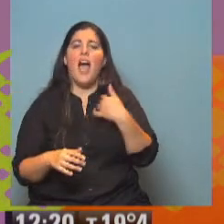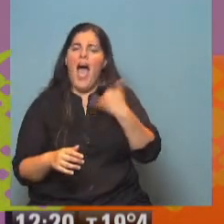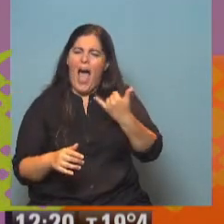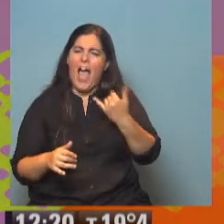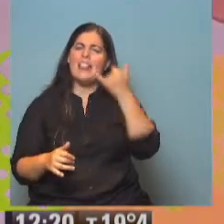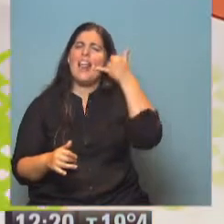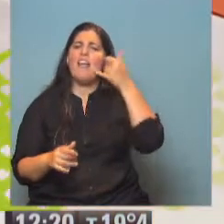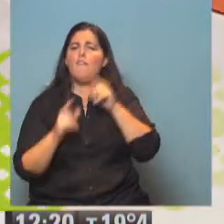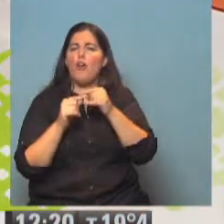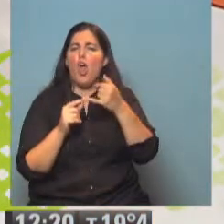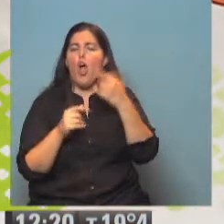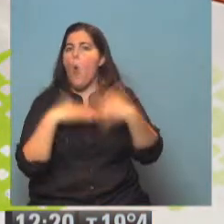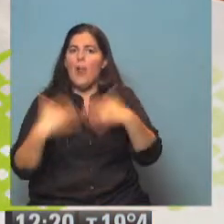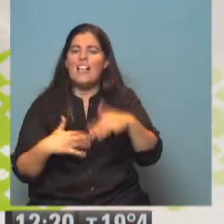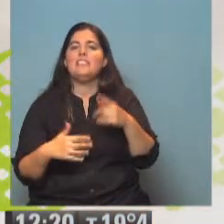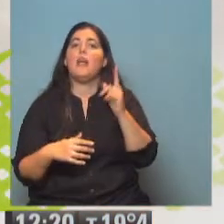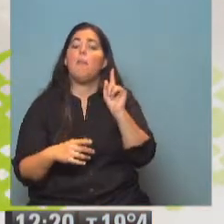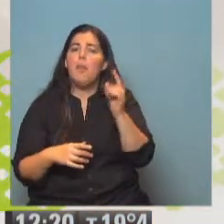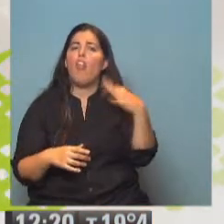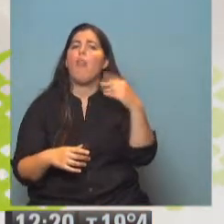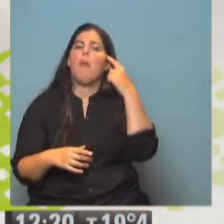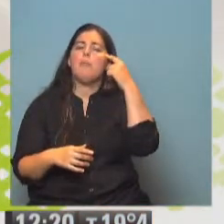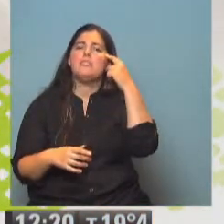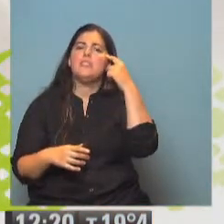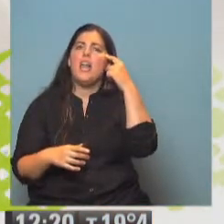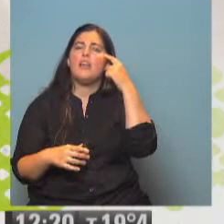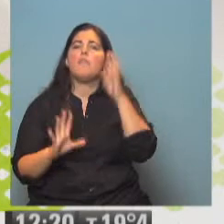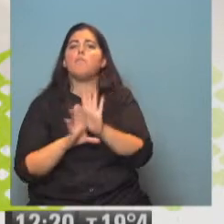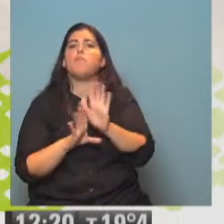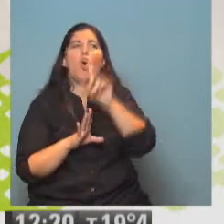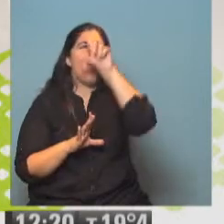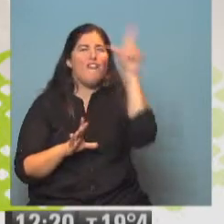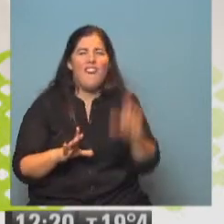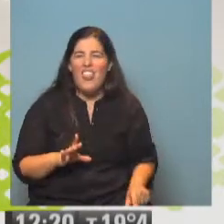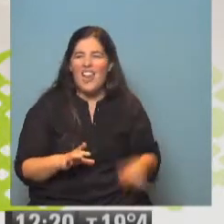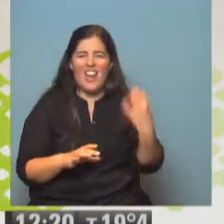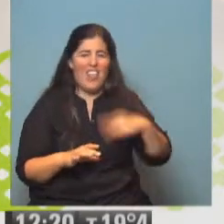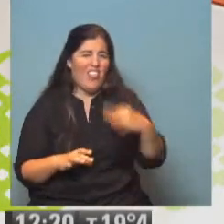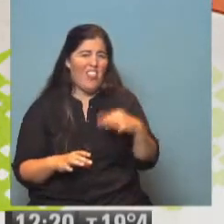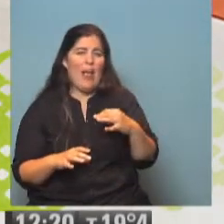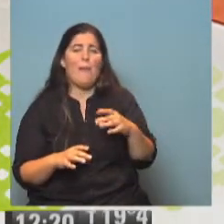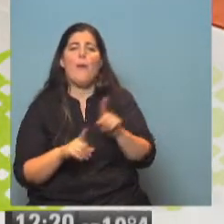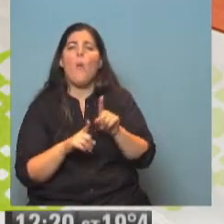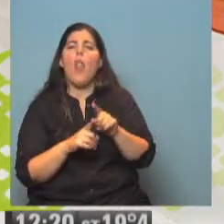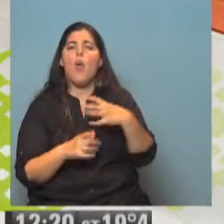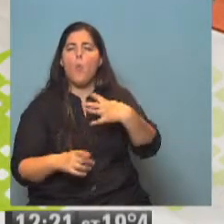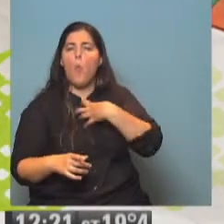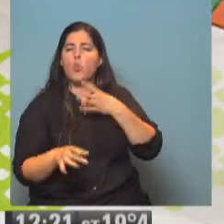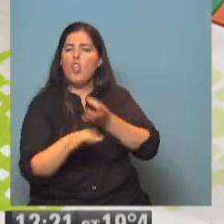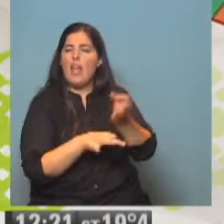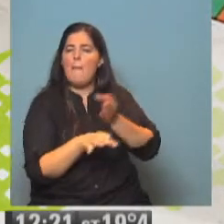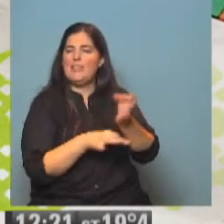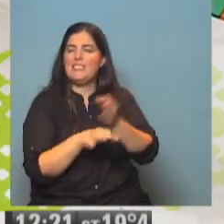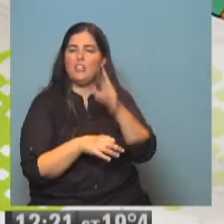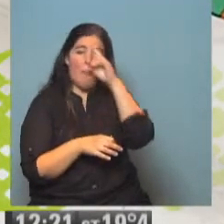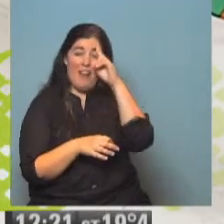para que nos llamen, pero tenemos que pensar que tratamos a nivel federal en todo el país. A federal hay que hacer un buen curso de capacitación